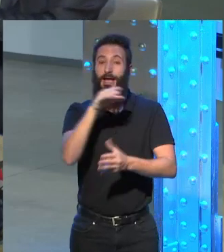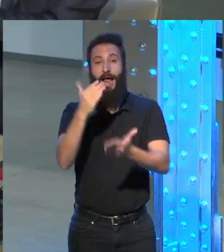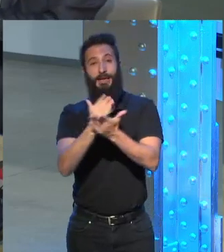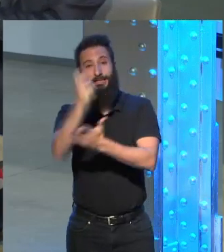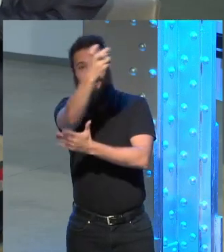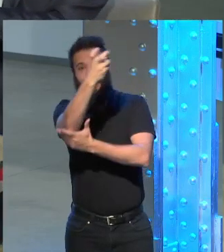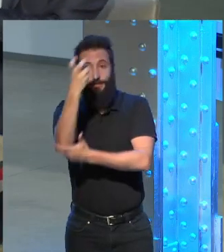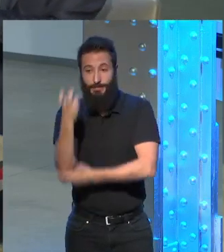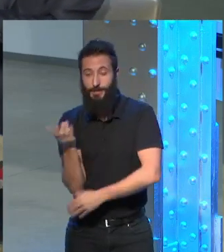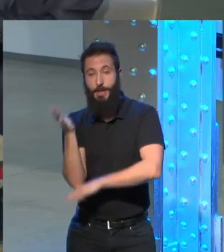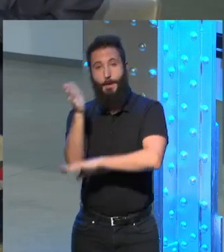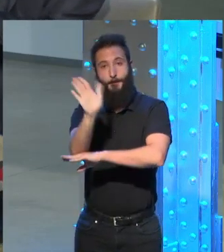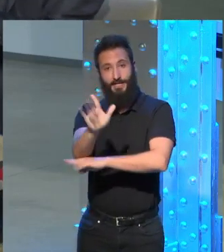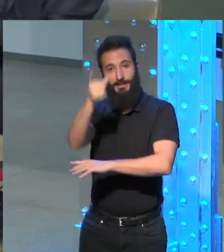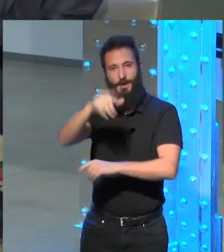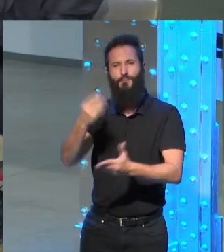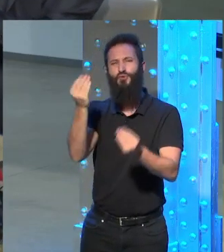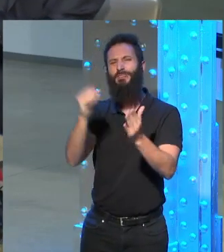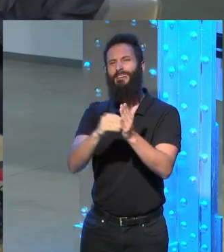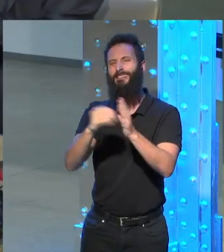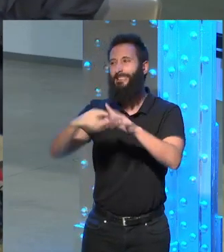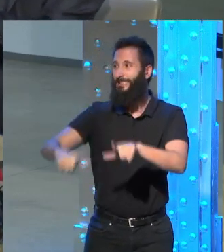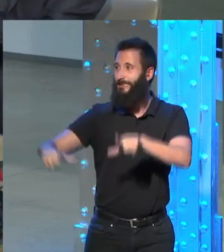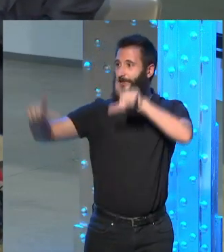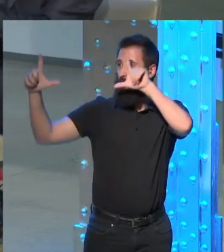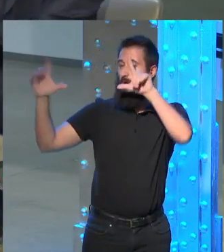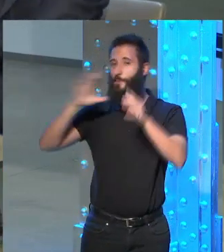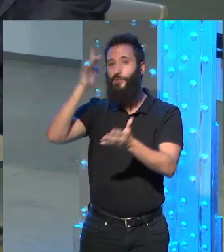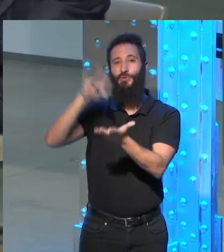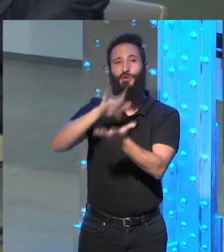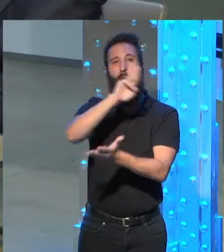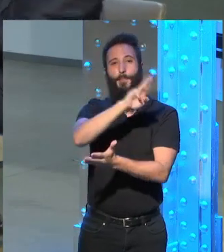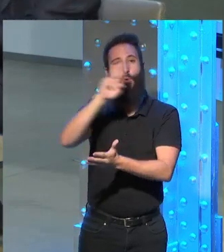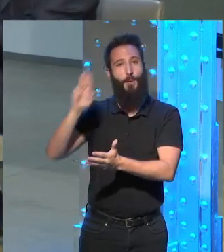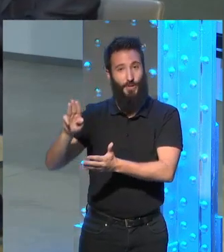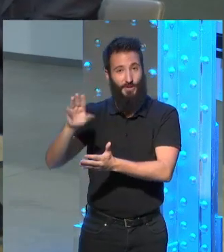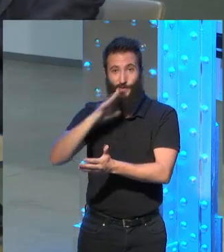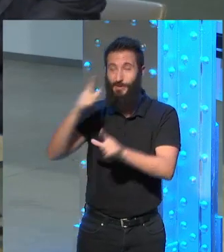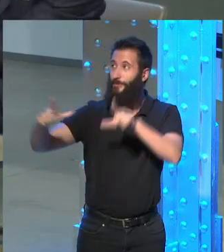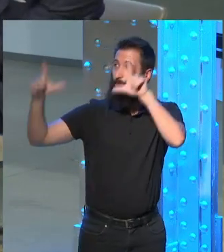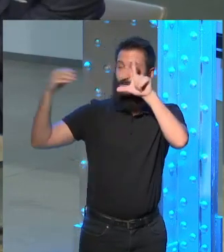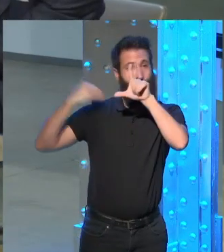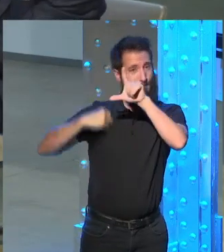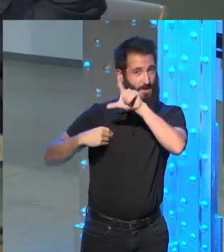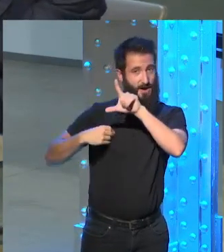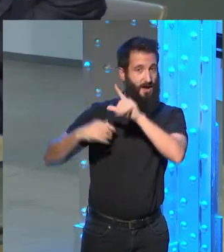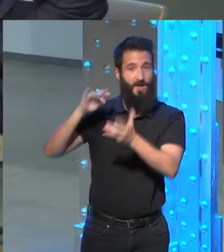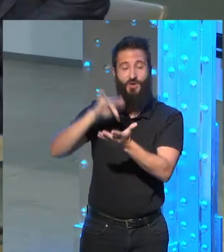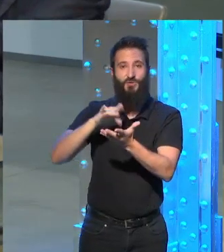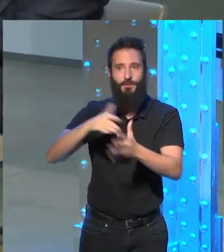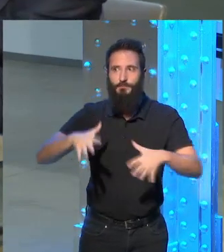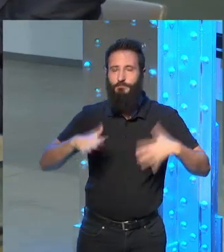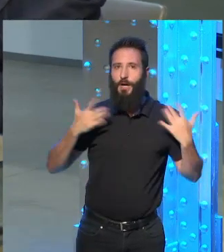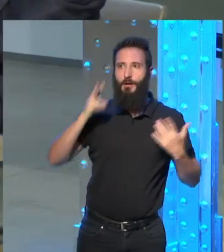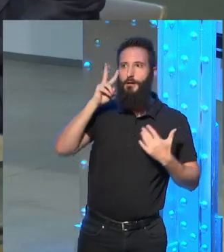muchas veces proyectando con esa invención maravillosa que se llama el powerpoint en una pantalla como esta y de repente veíamos